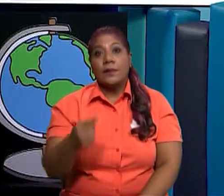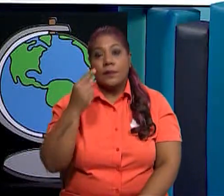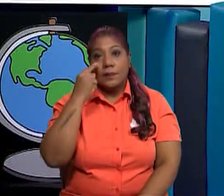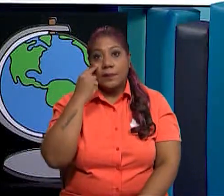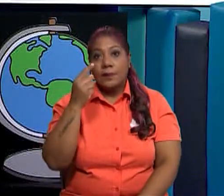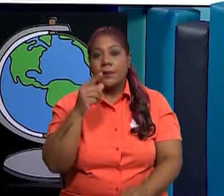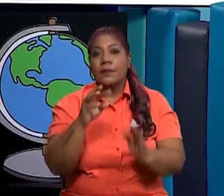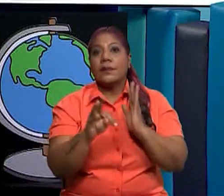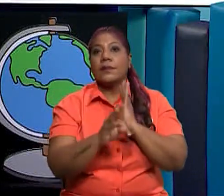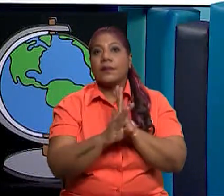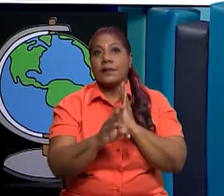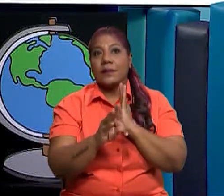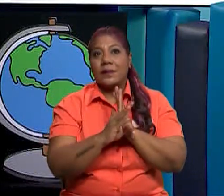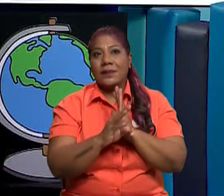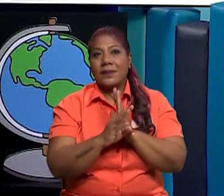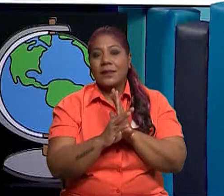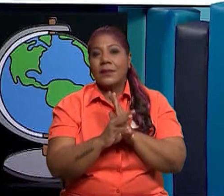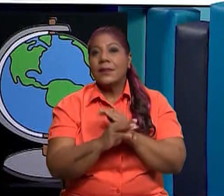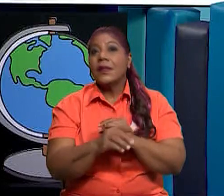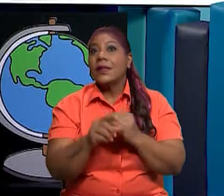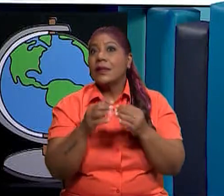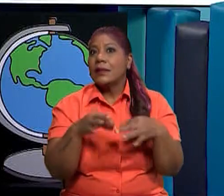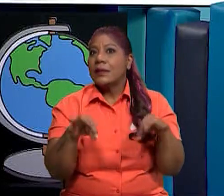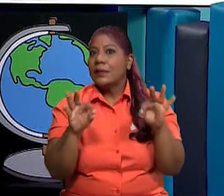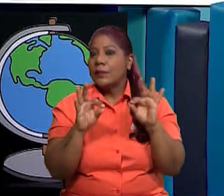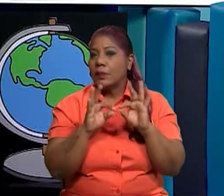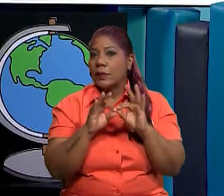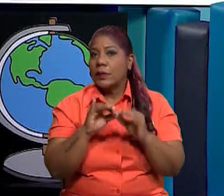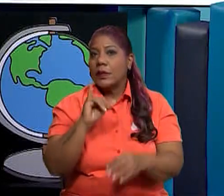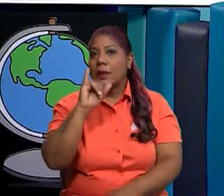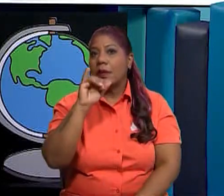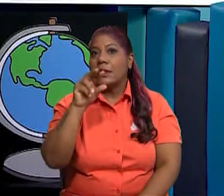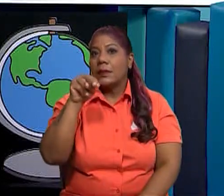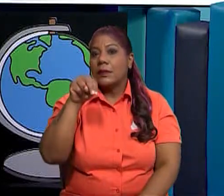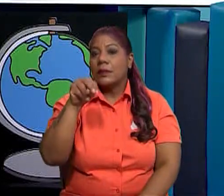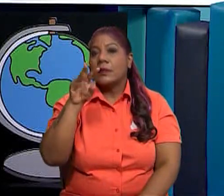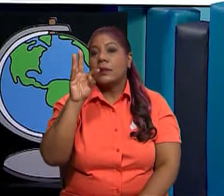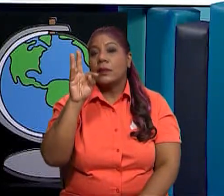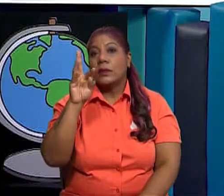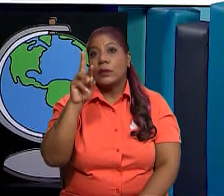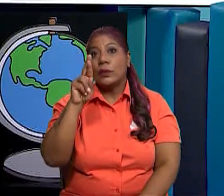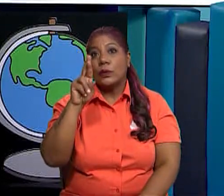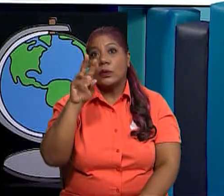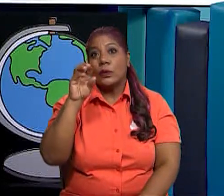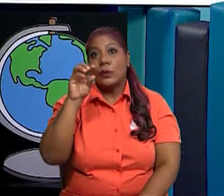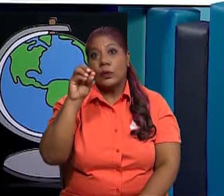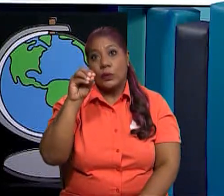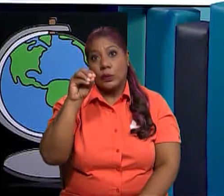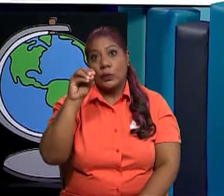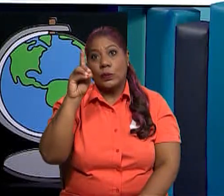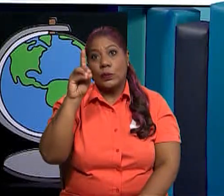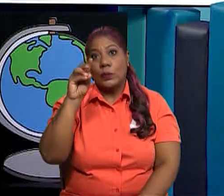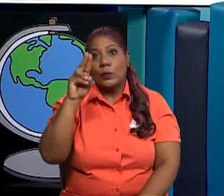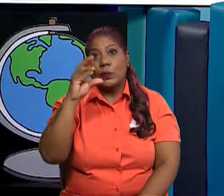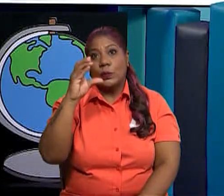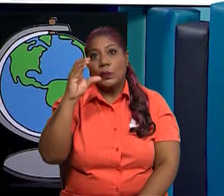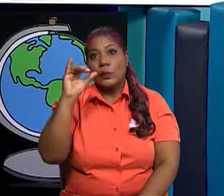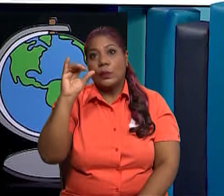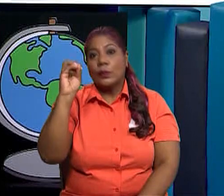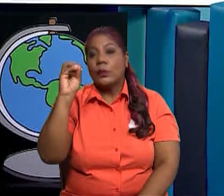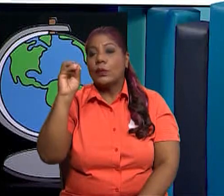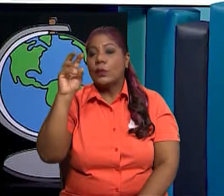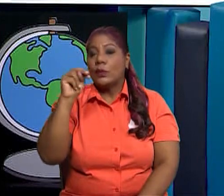expositivo, la parte de la introducción lleva un poco más de contenido. Ahora, vamos a ver este